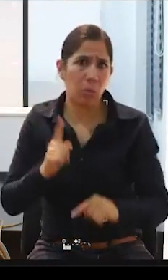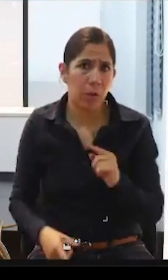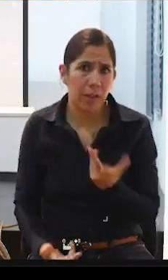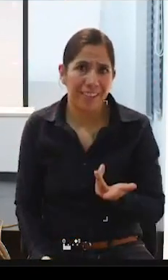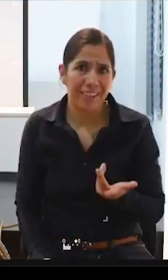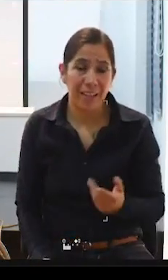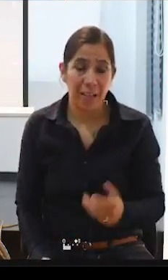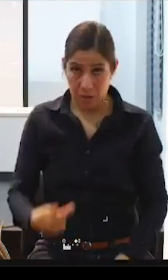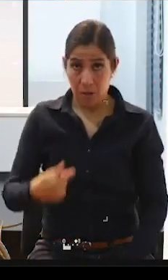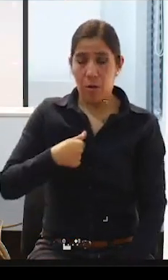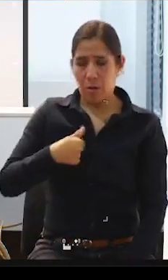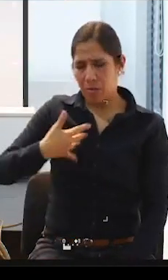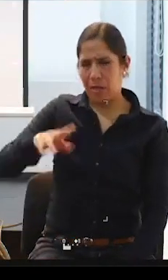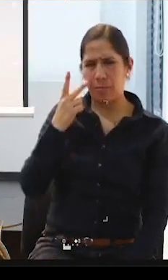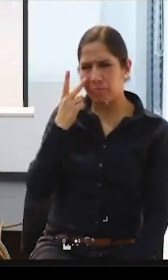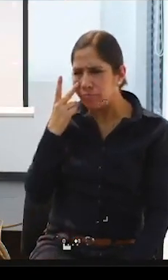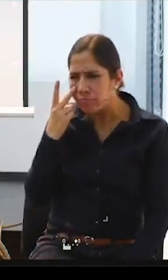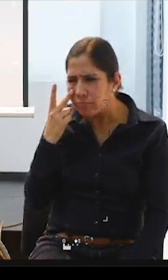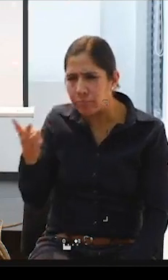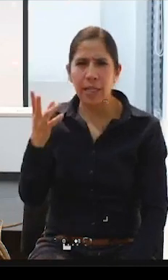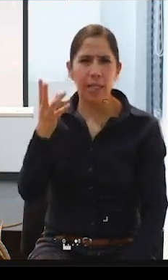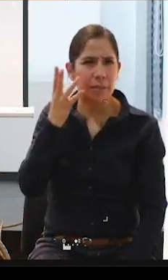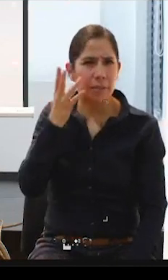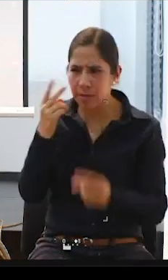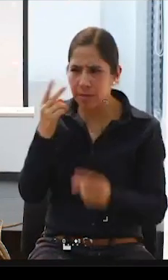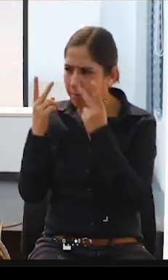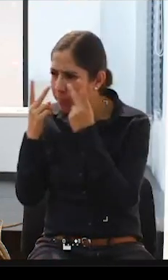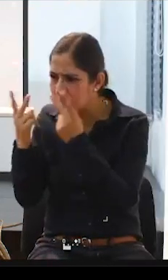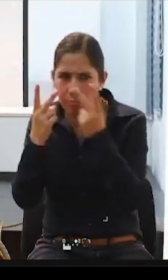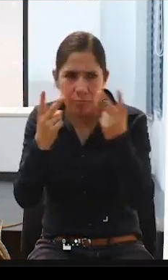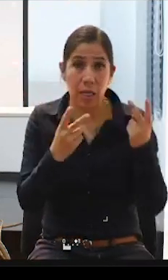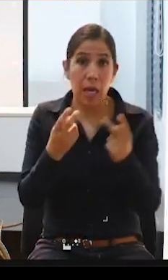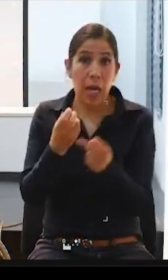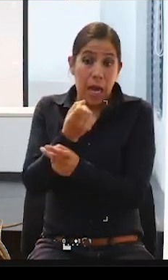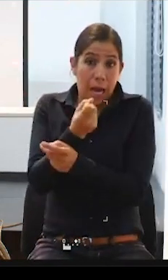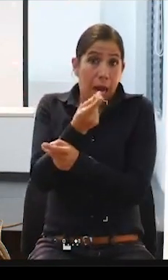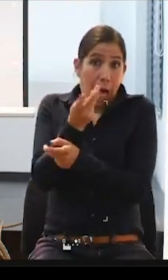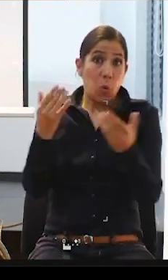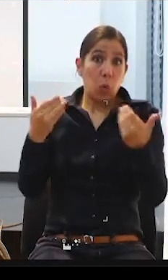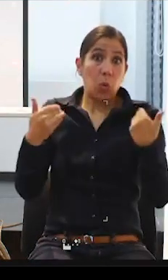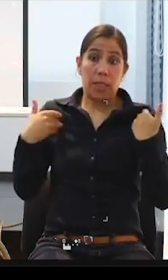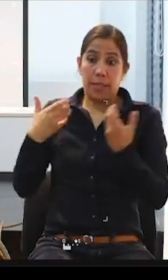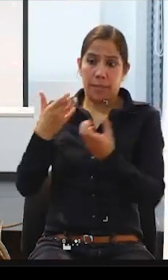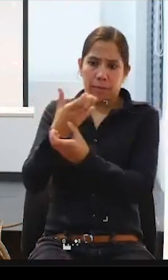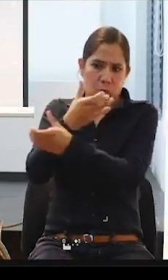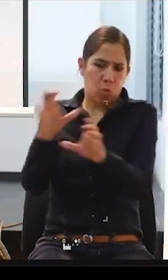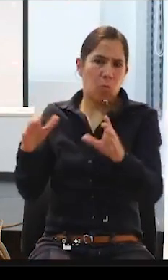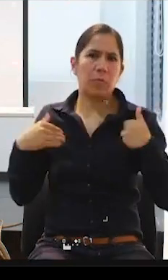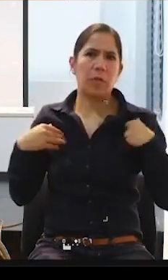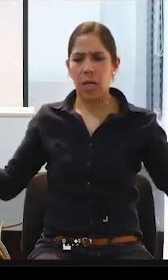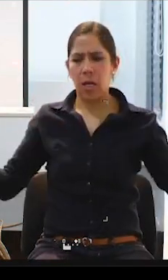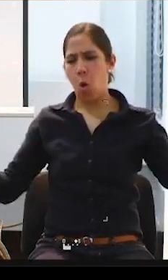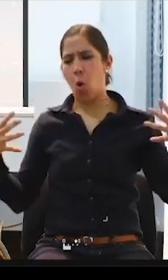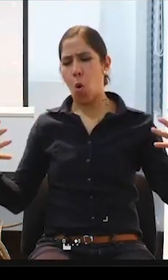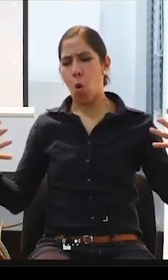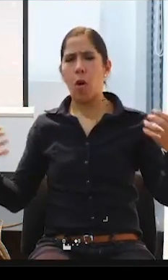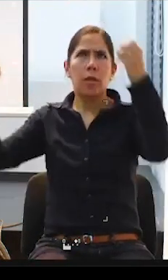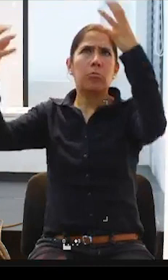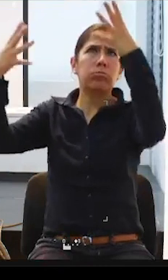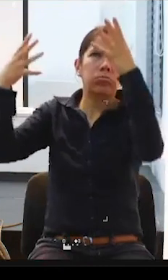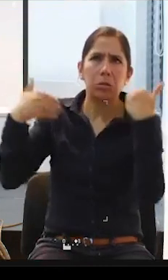donde los despachos tenían aire acondicionado y tenían calefacción y las habitaciones no.